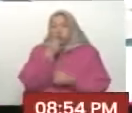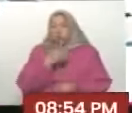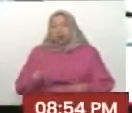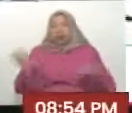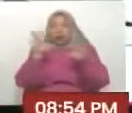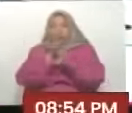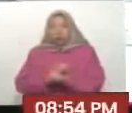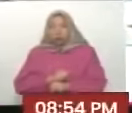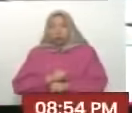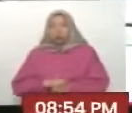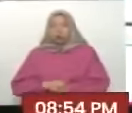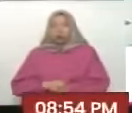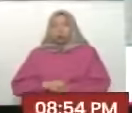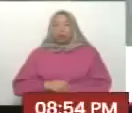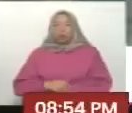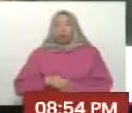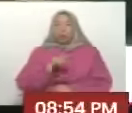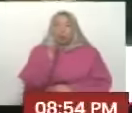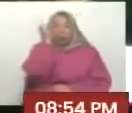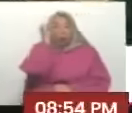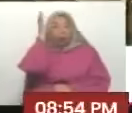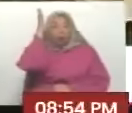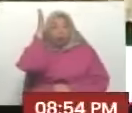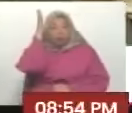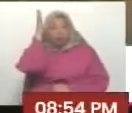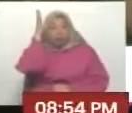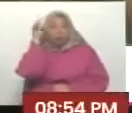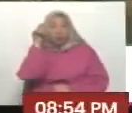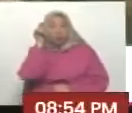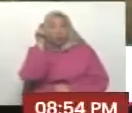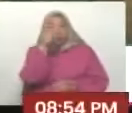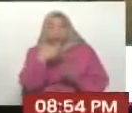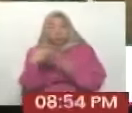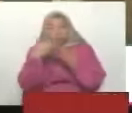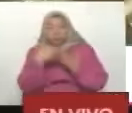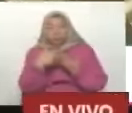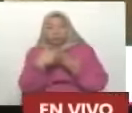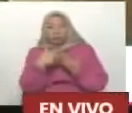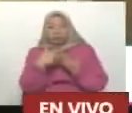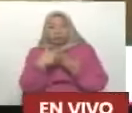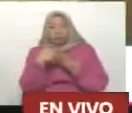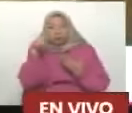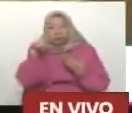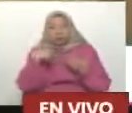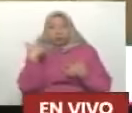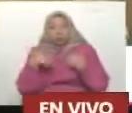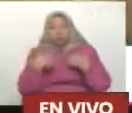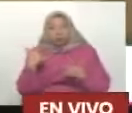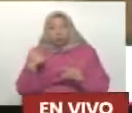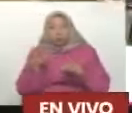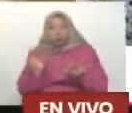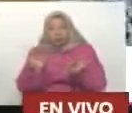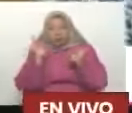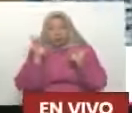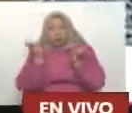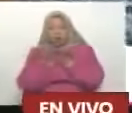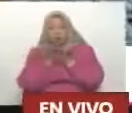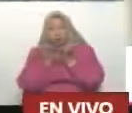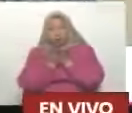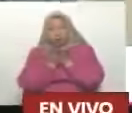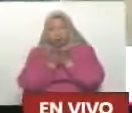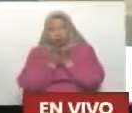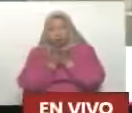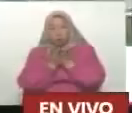presidente. Bueno, entre las capacidades y el fortalecimiento para la estructura de esta especial unidad educativa,